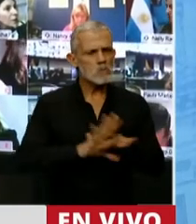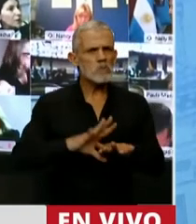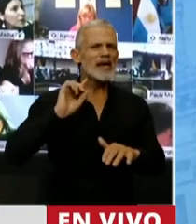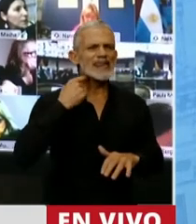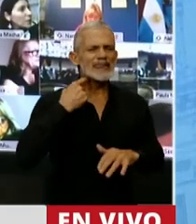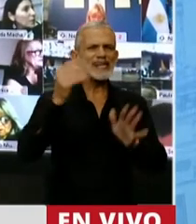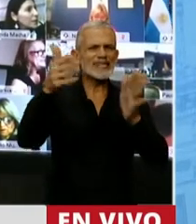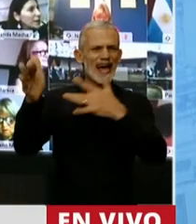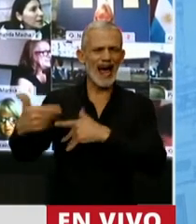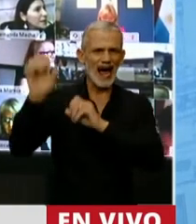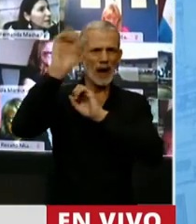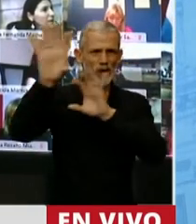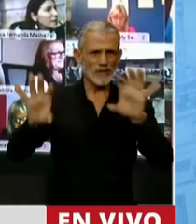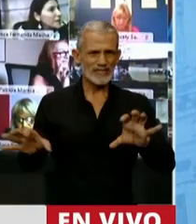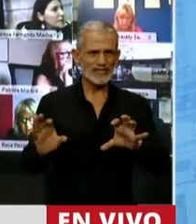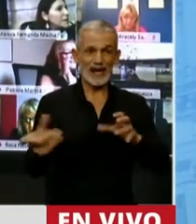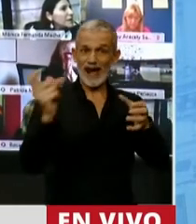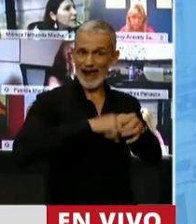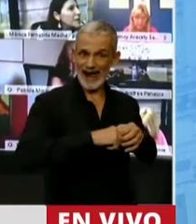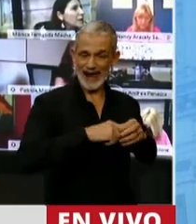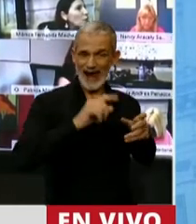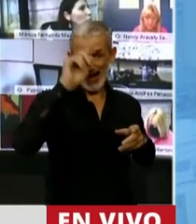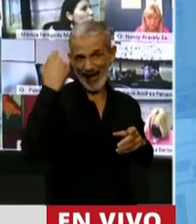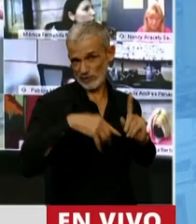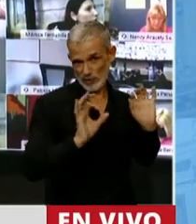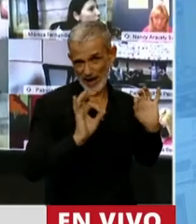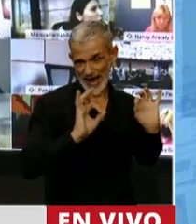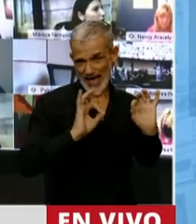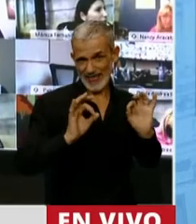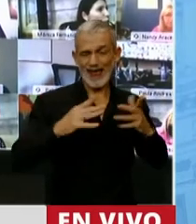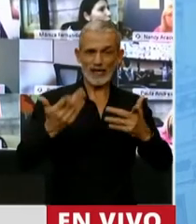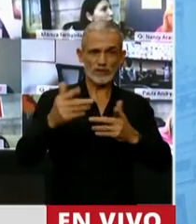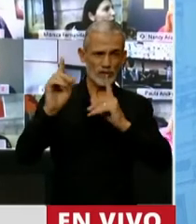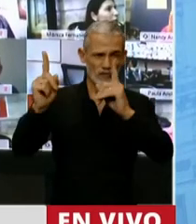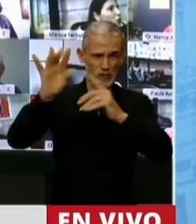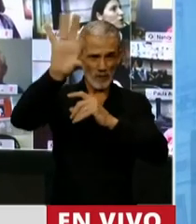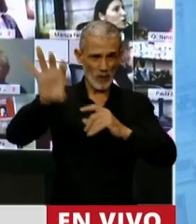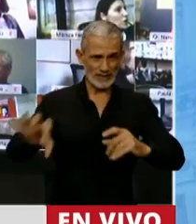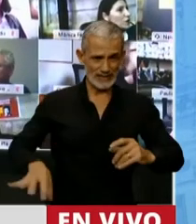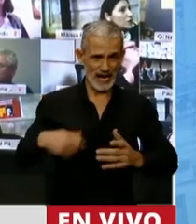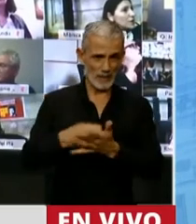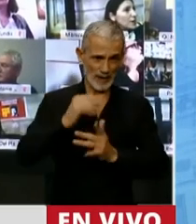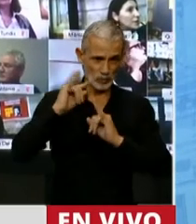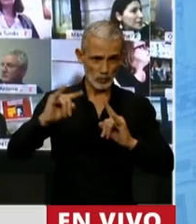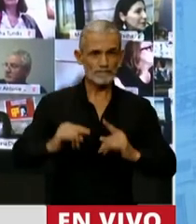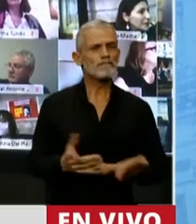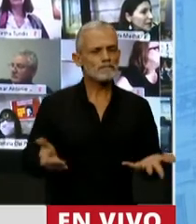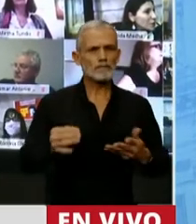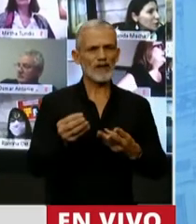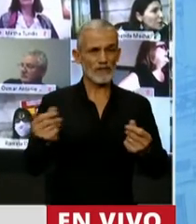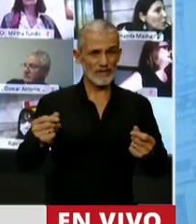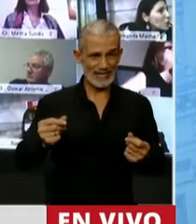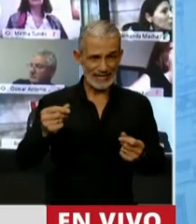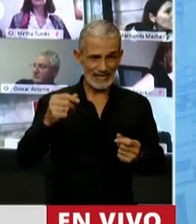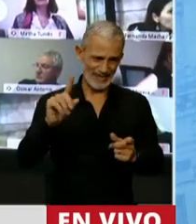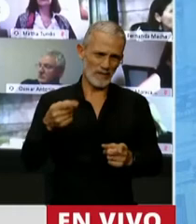13 cajas provinciales, previsiones provinciales que no se transfirieron a la Nación. No quiero terminar, Presidente,